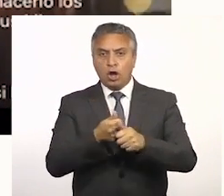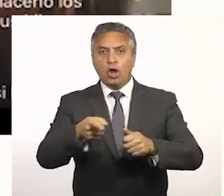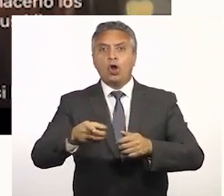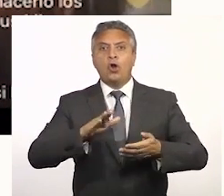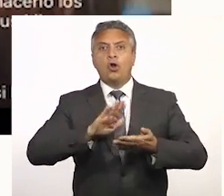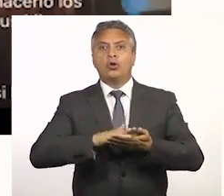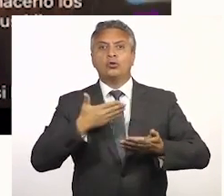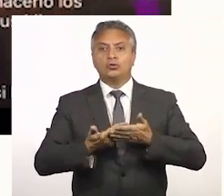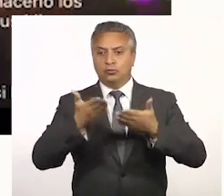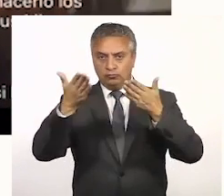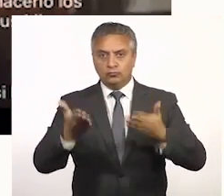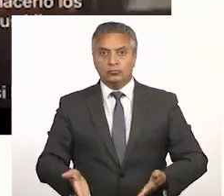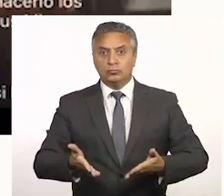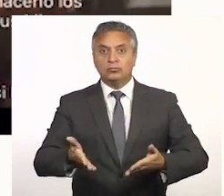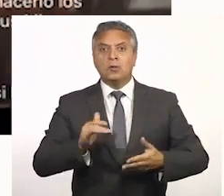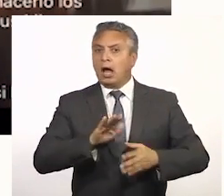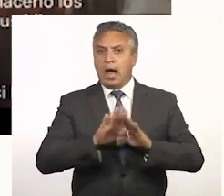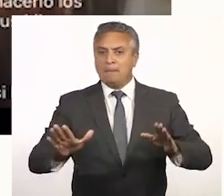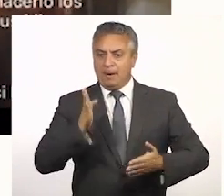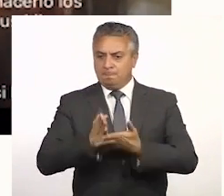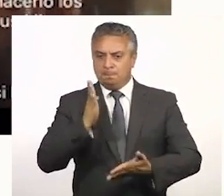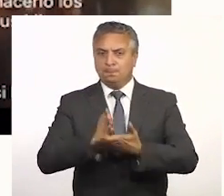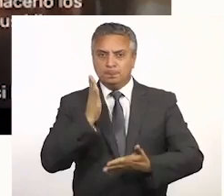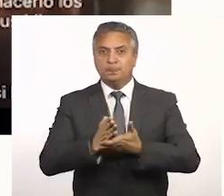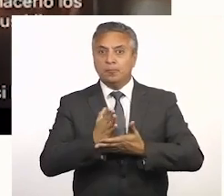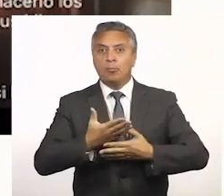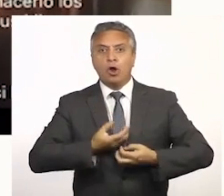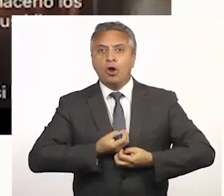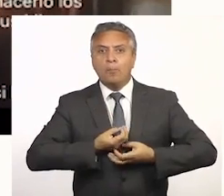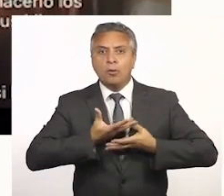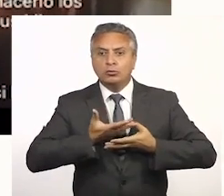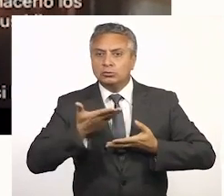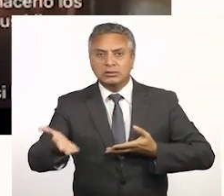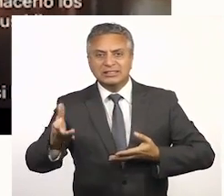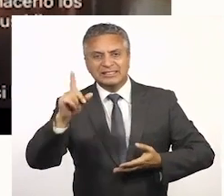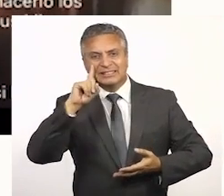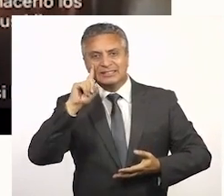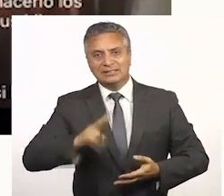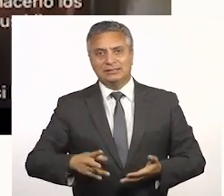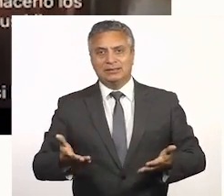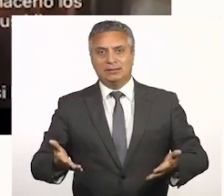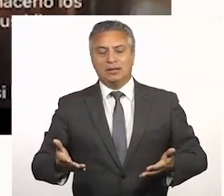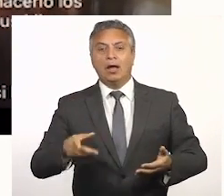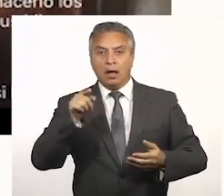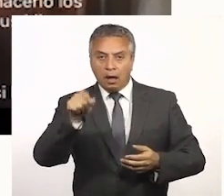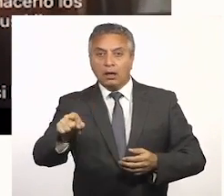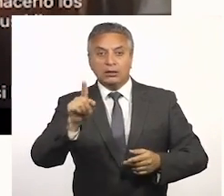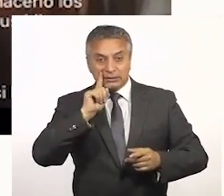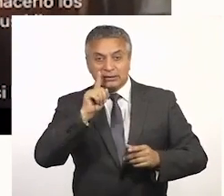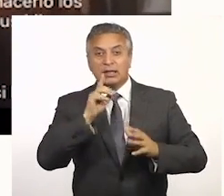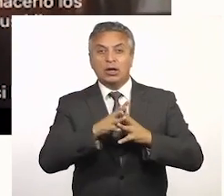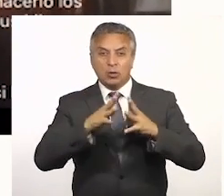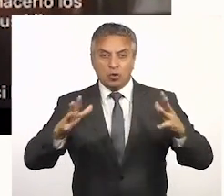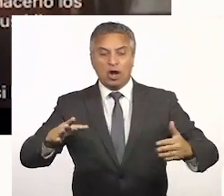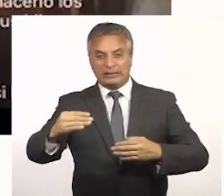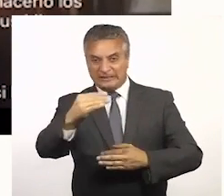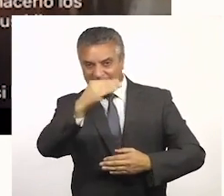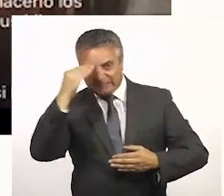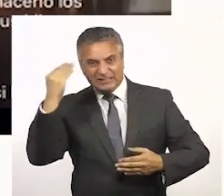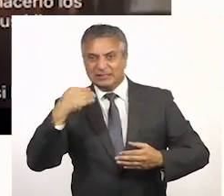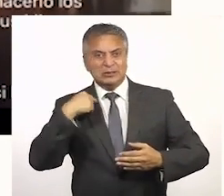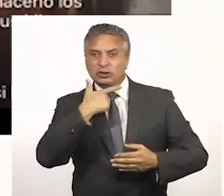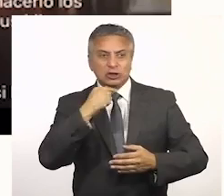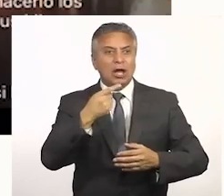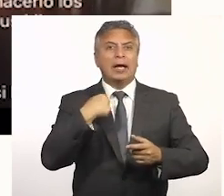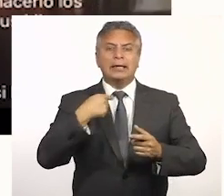contenerlos conductualmente, pero no emocionalmente. Y van a llegar también con mucha carga de